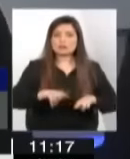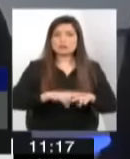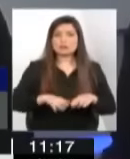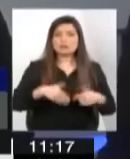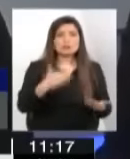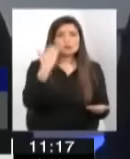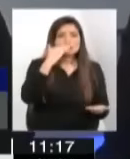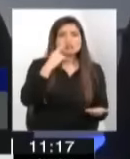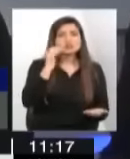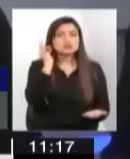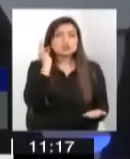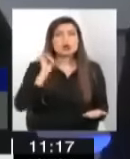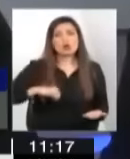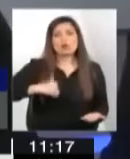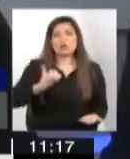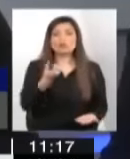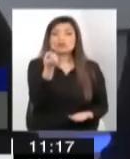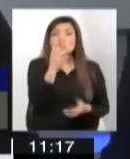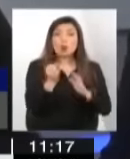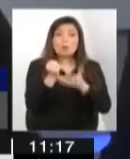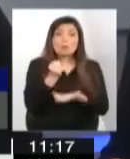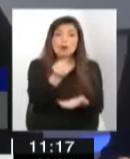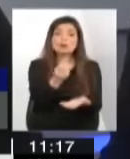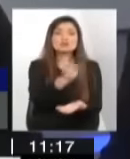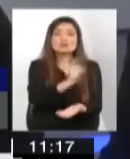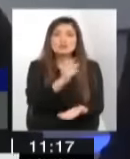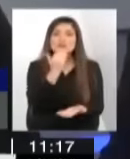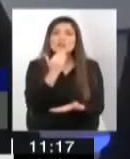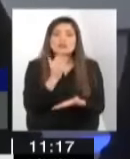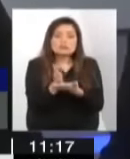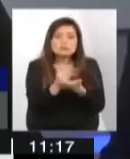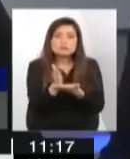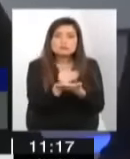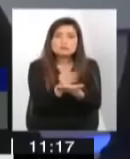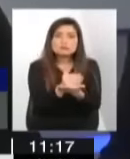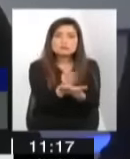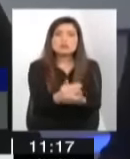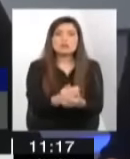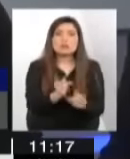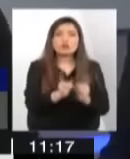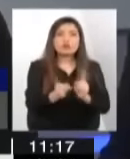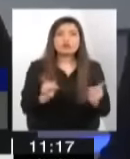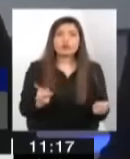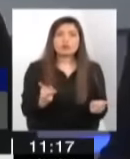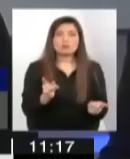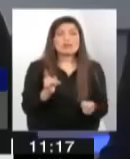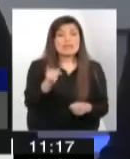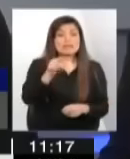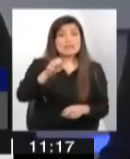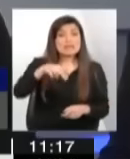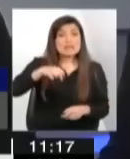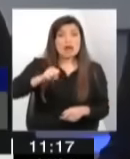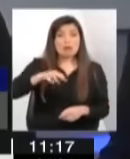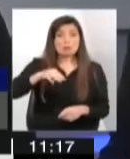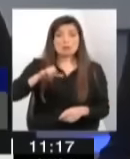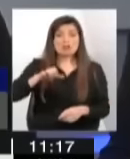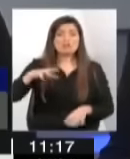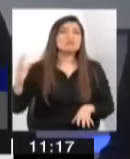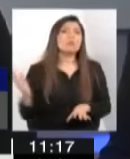No solamente recursos y gestión, gestión que hoy día yo creo que en el Sename se han farreado, las distintas